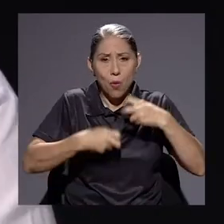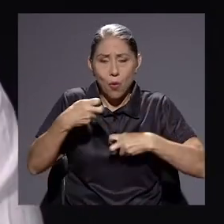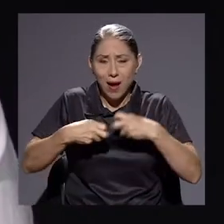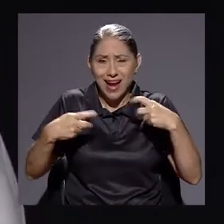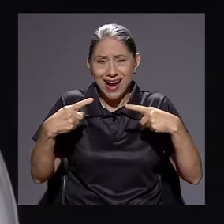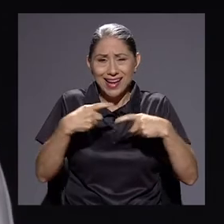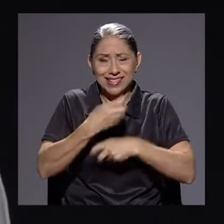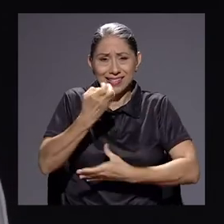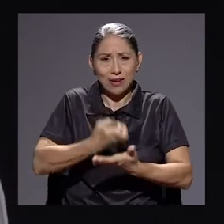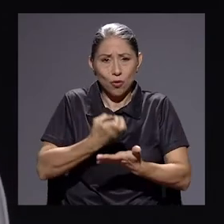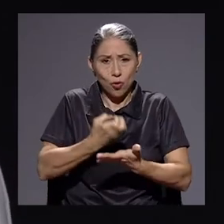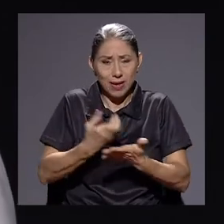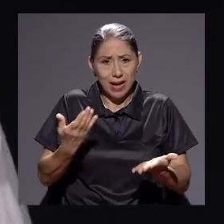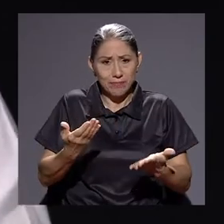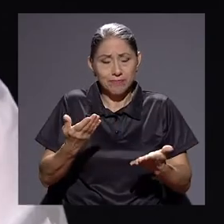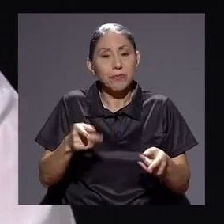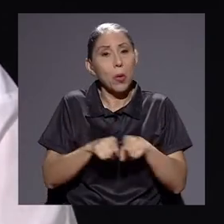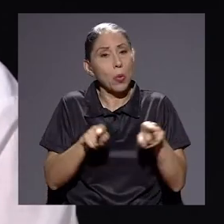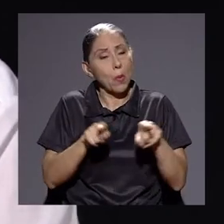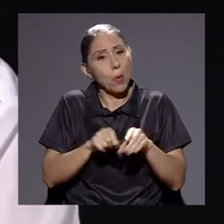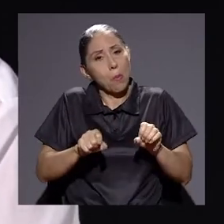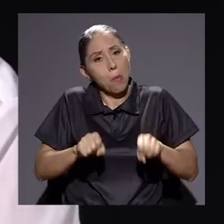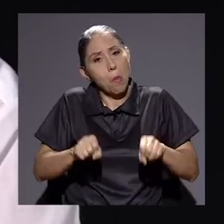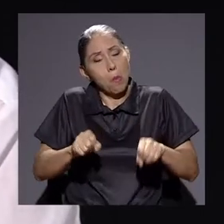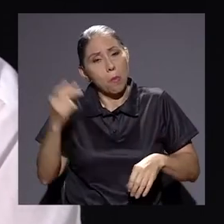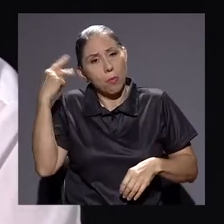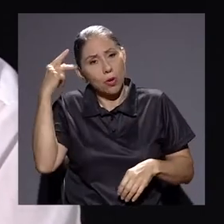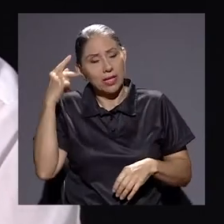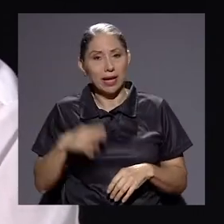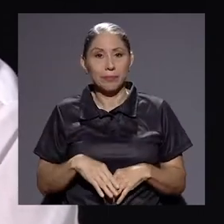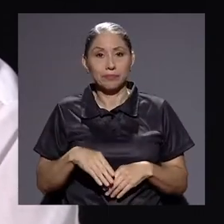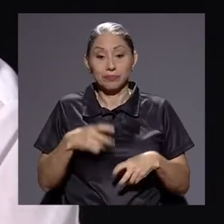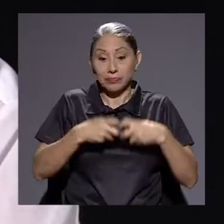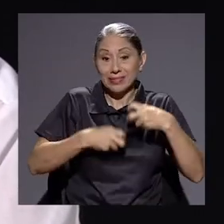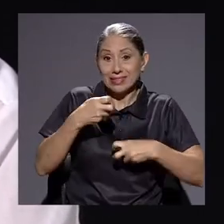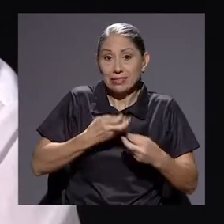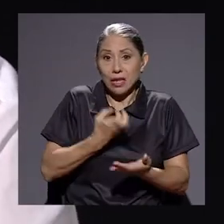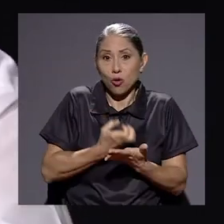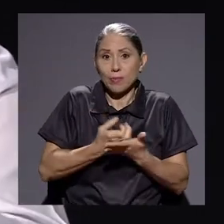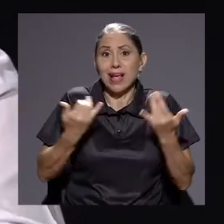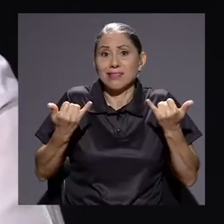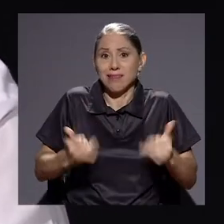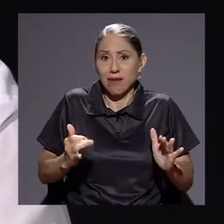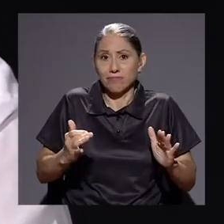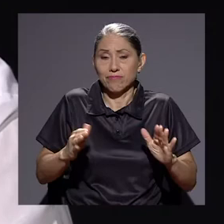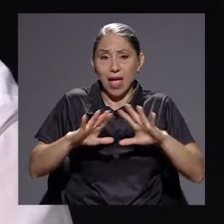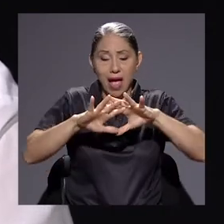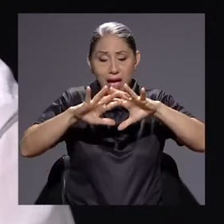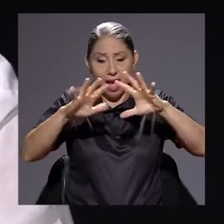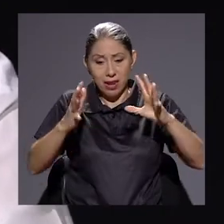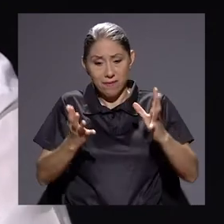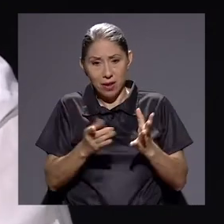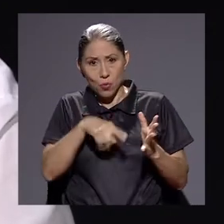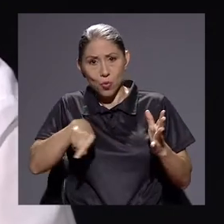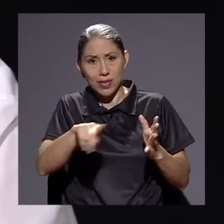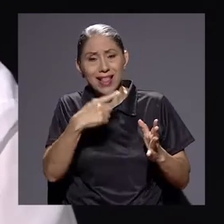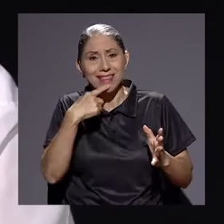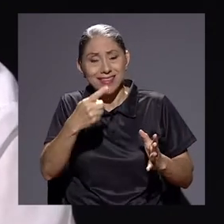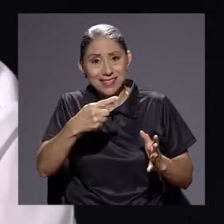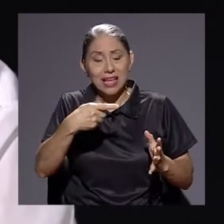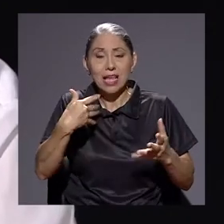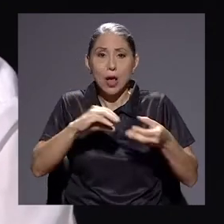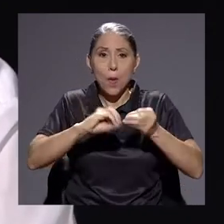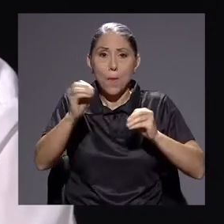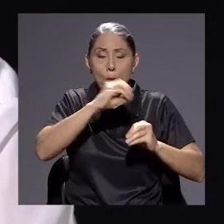económica y posiblemente política. La económica la tenemos ya porque los datos mundiales nos dicen que hay una